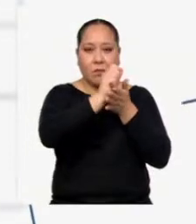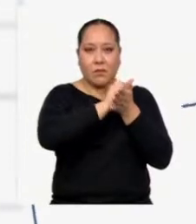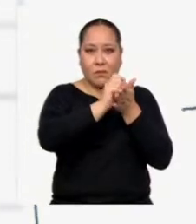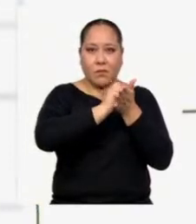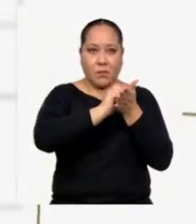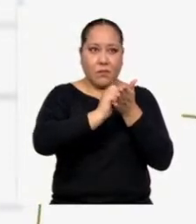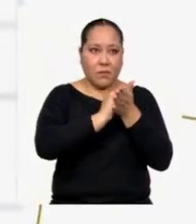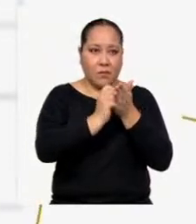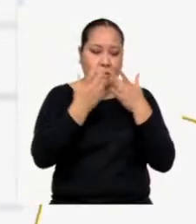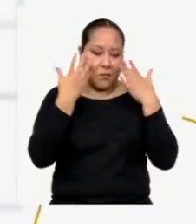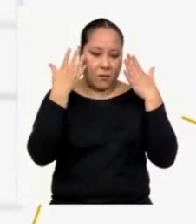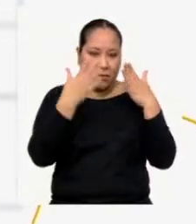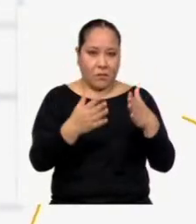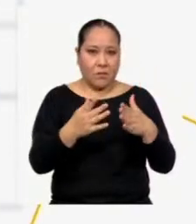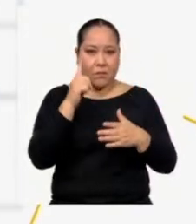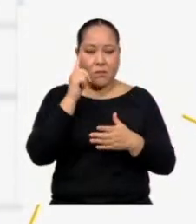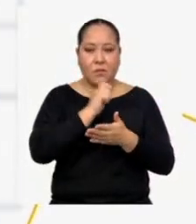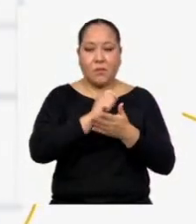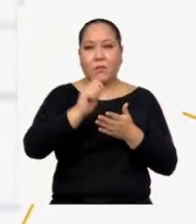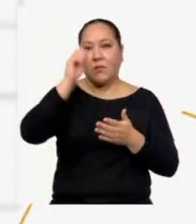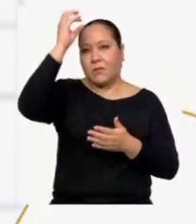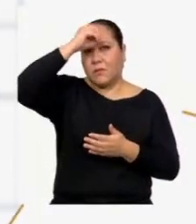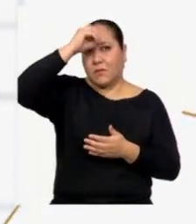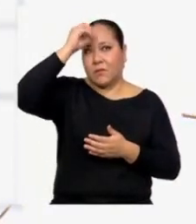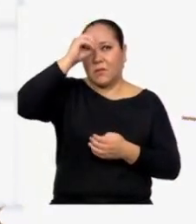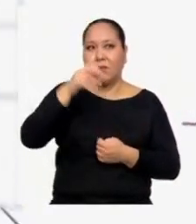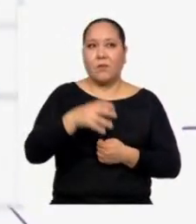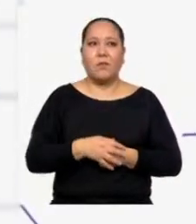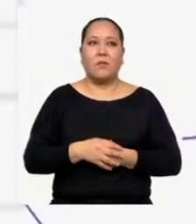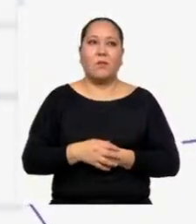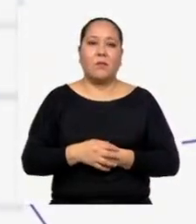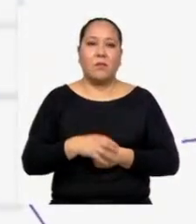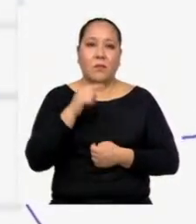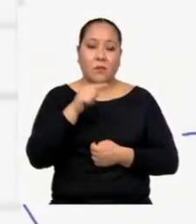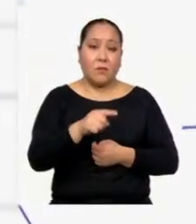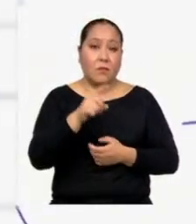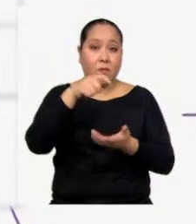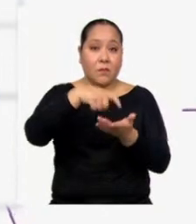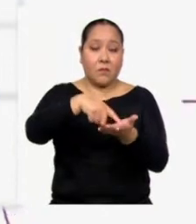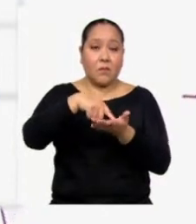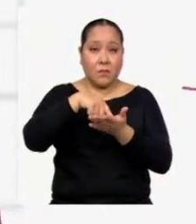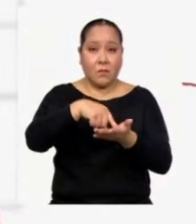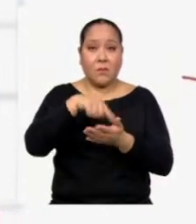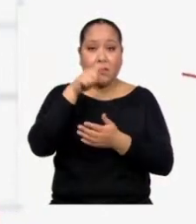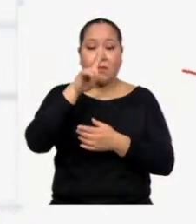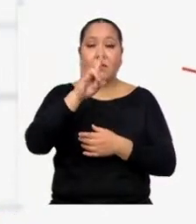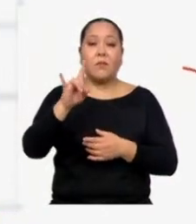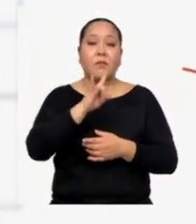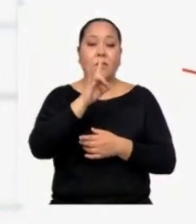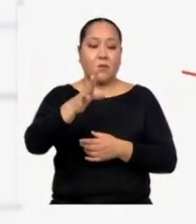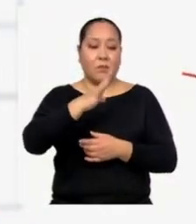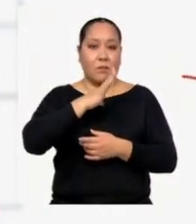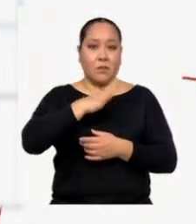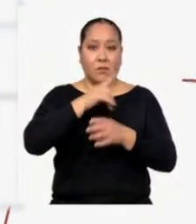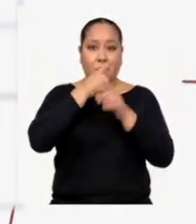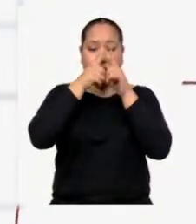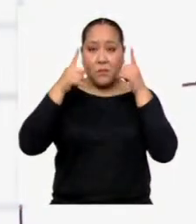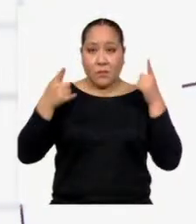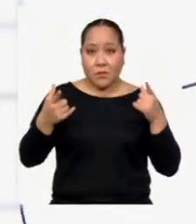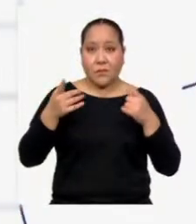Concretamente un artículo de opinión El cual exige el uso de un nivel formal del idioma